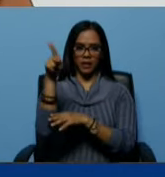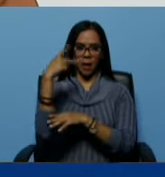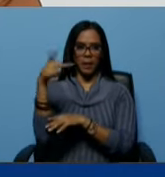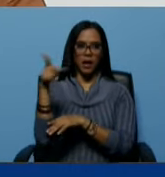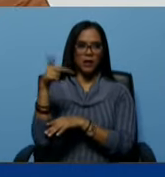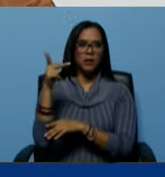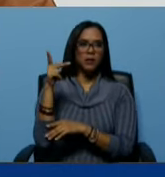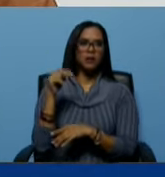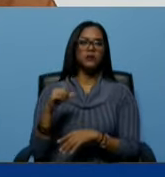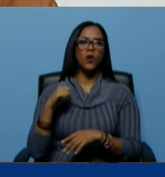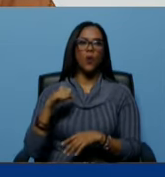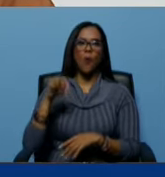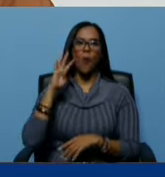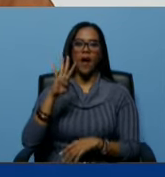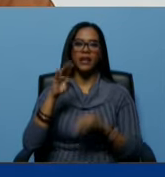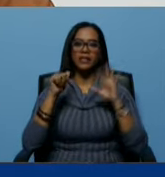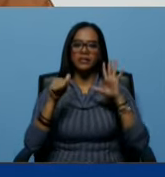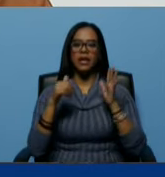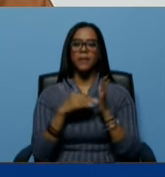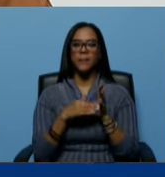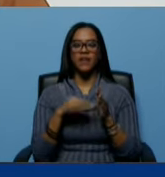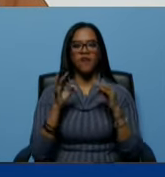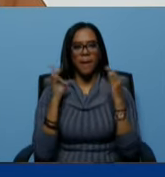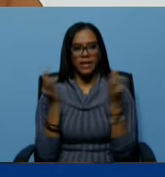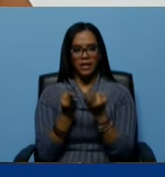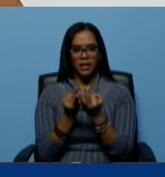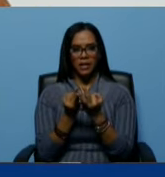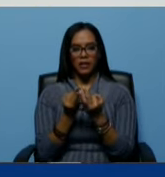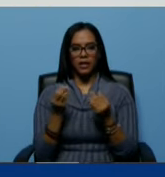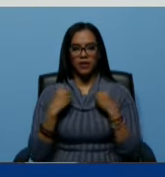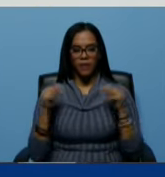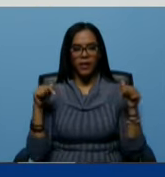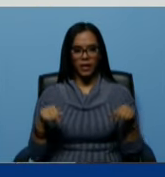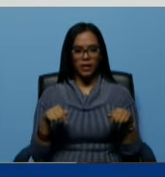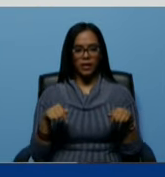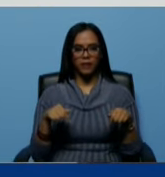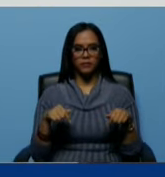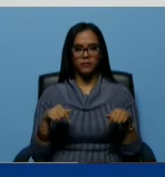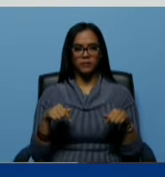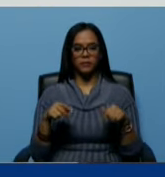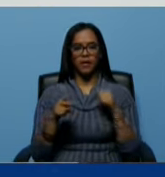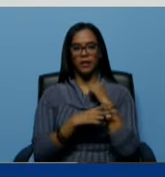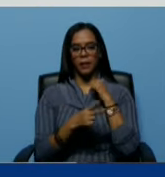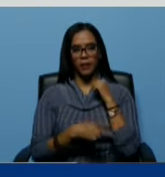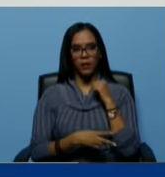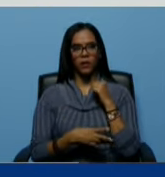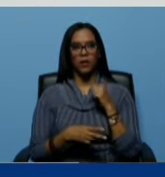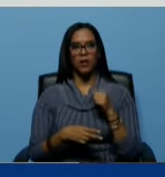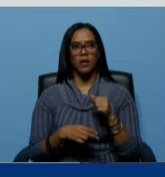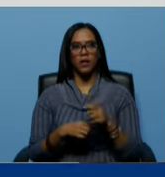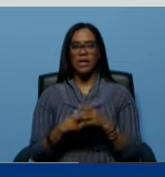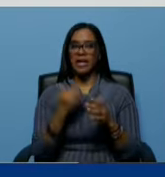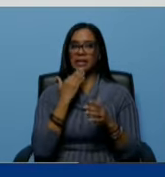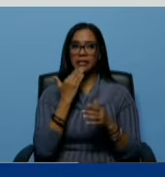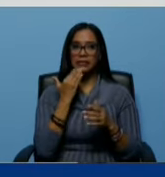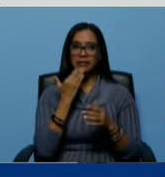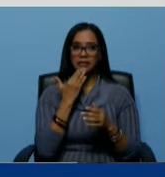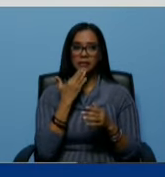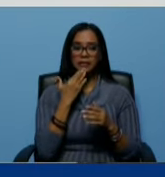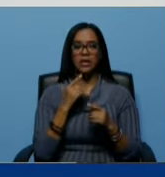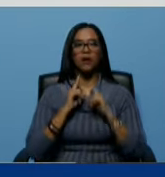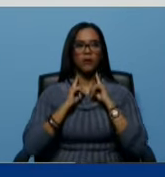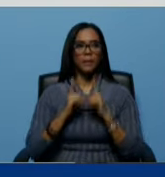son 46 mil familias que habitan aquí en esta parroquia además está Apatique Mingo de la autopista